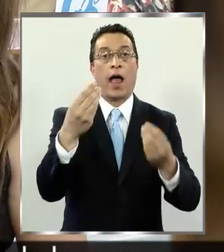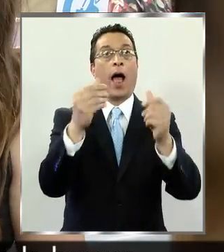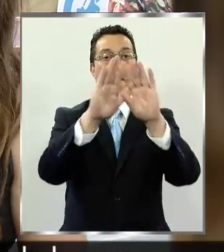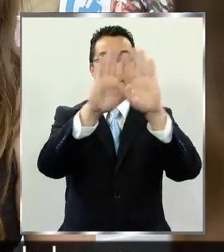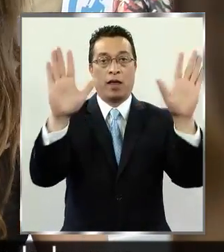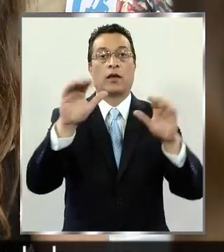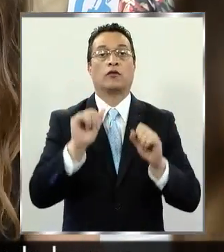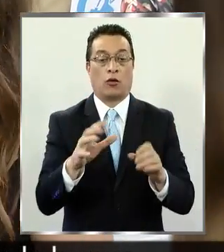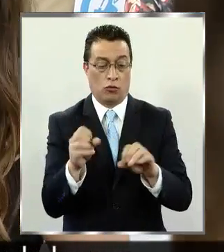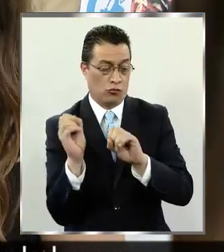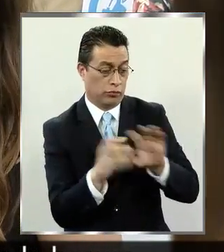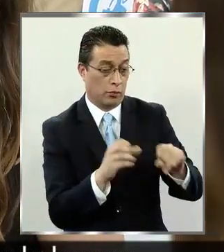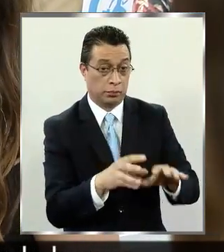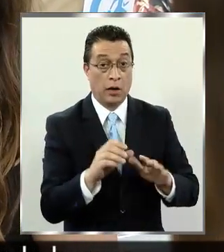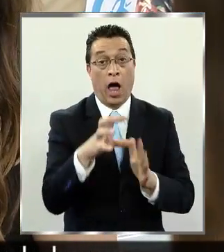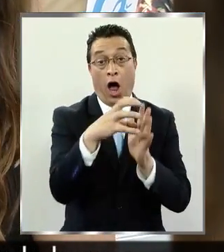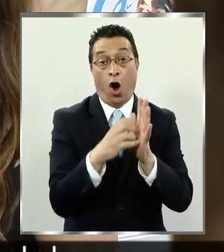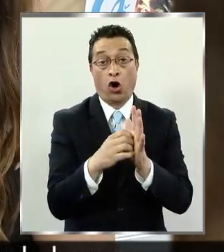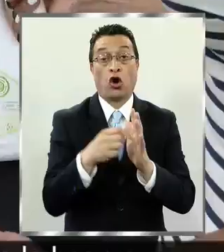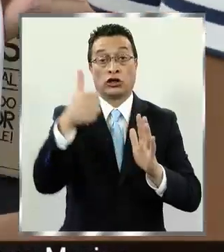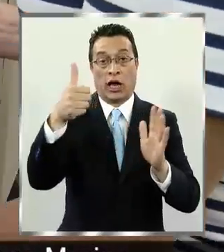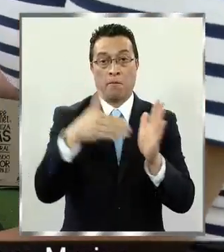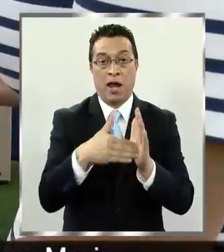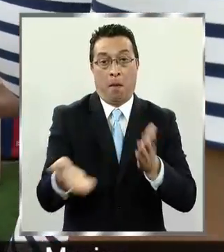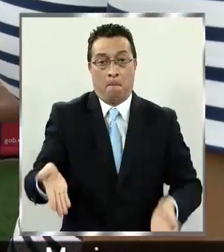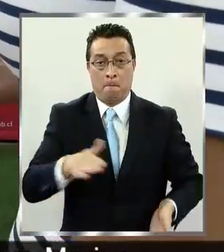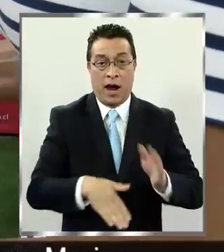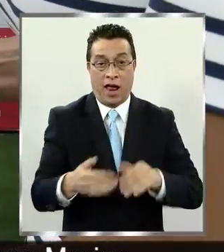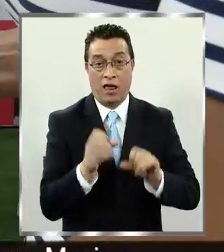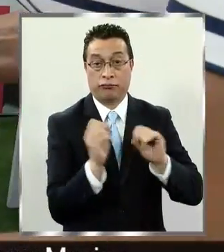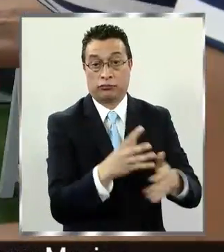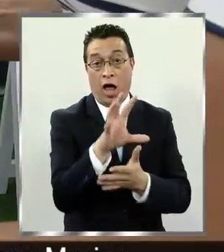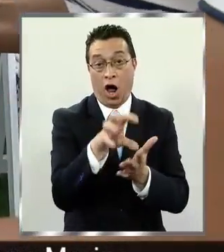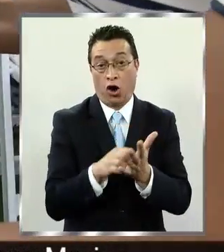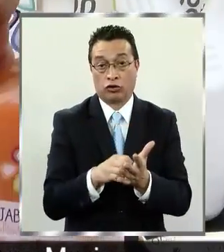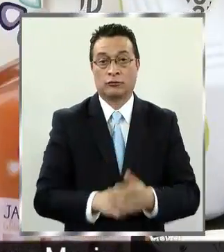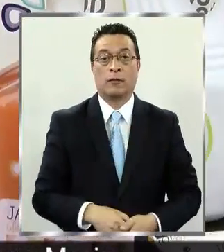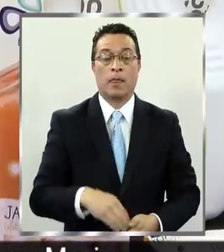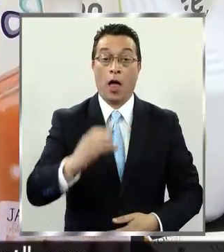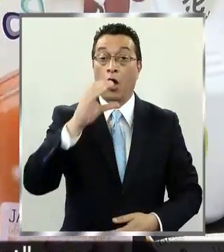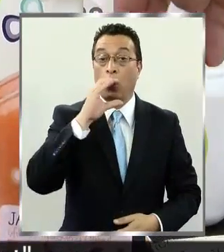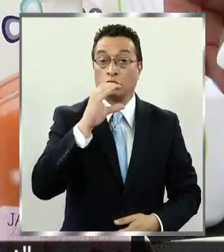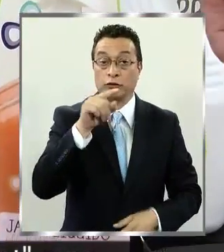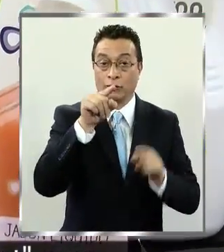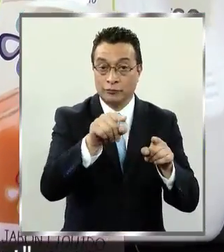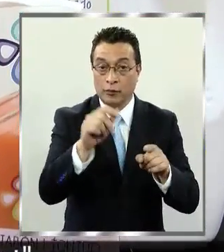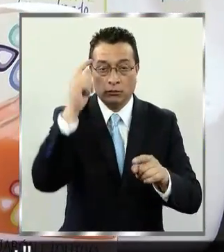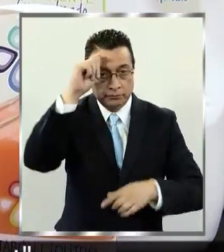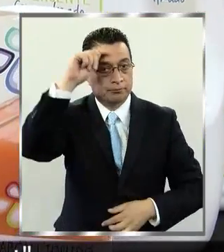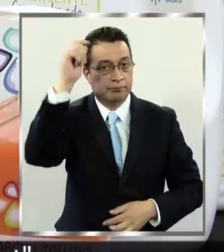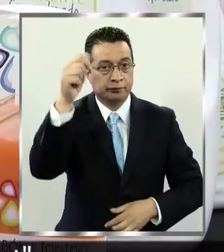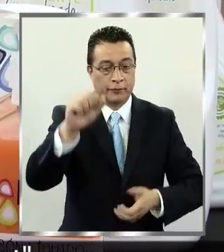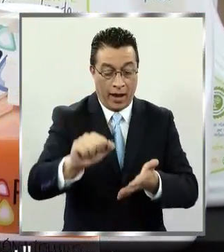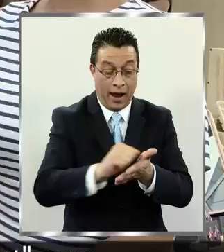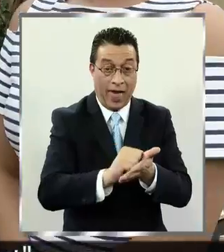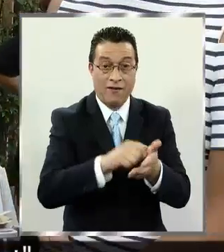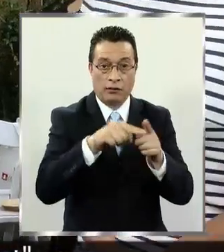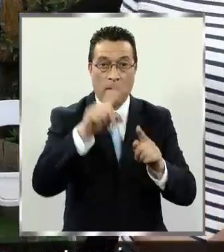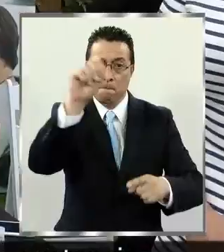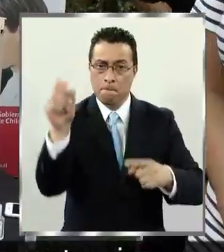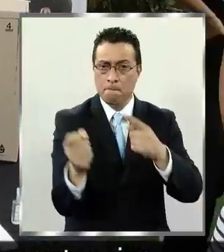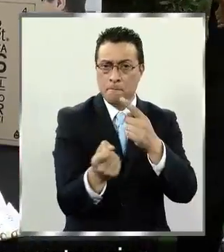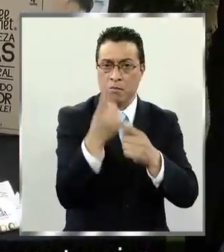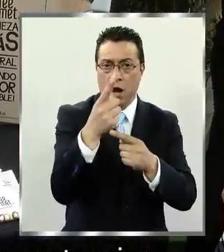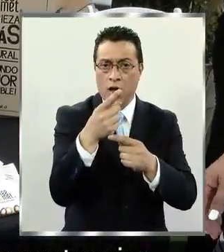dejamos de botar más de 6.000 pañales en basura. En Concepción, Carolina, bióloga marina creó este detergente, FreeMed,